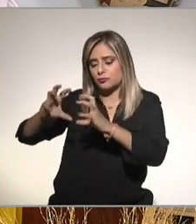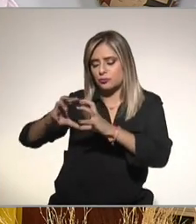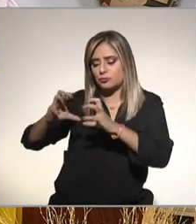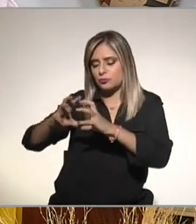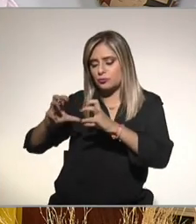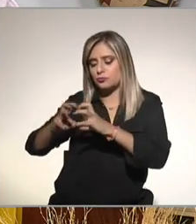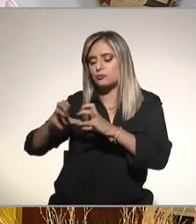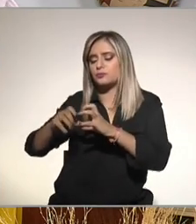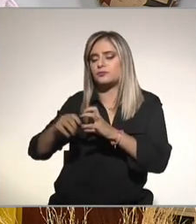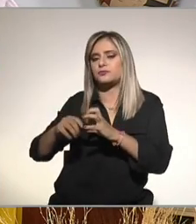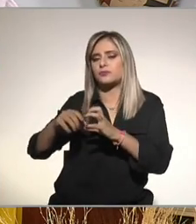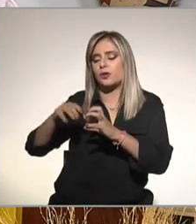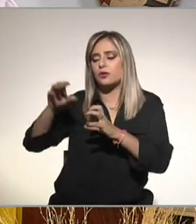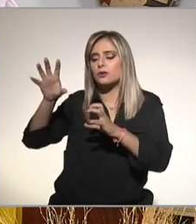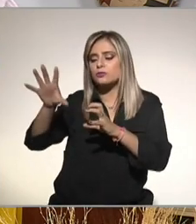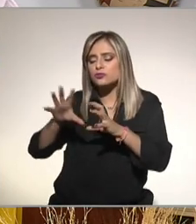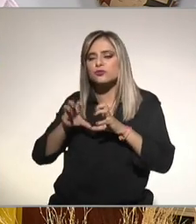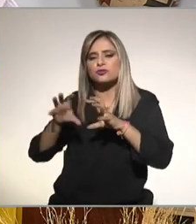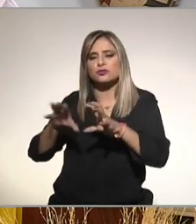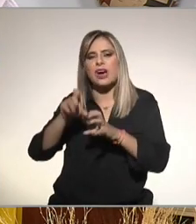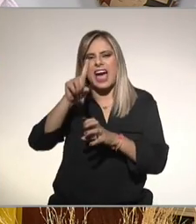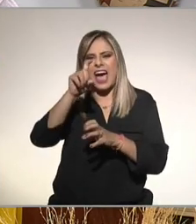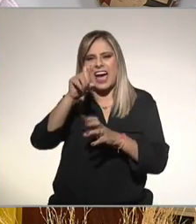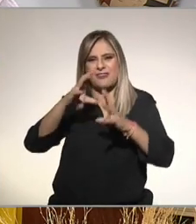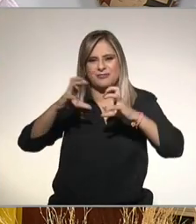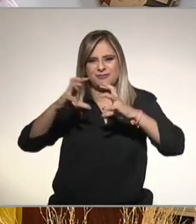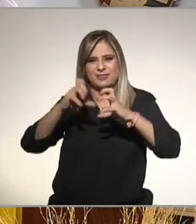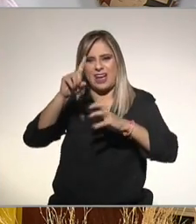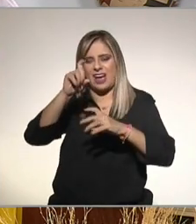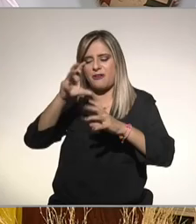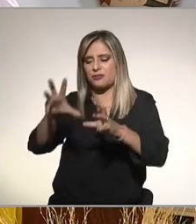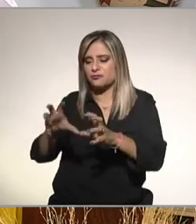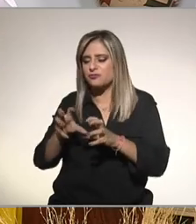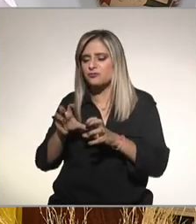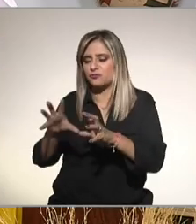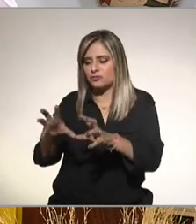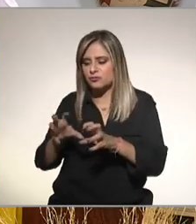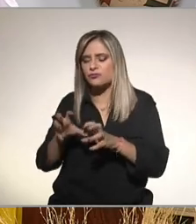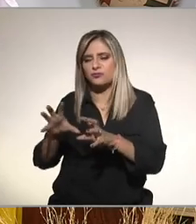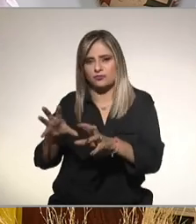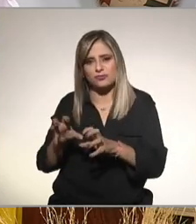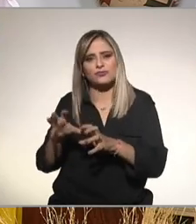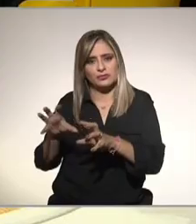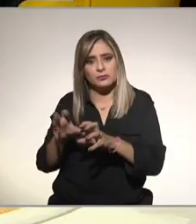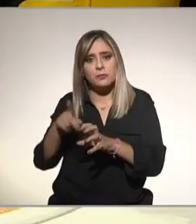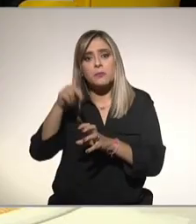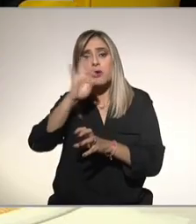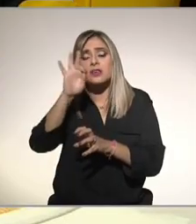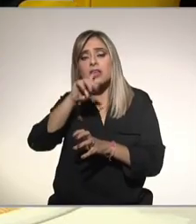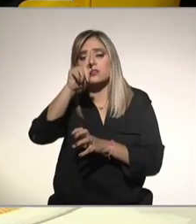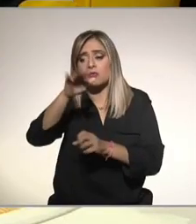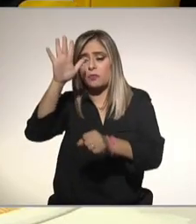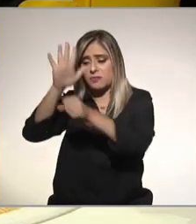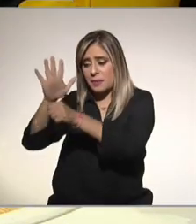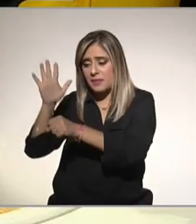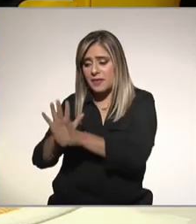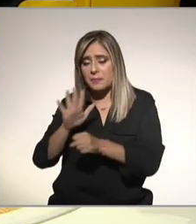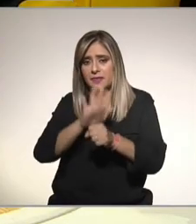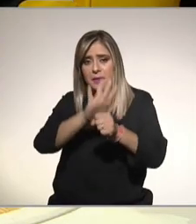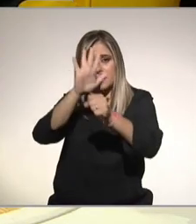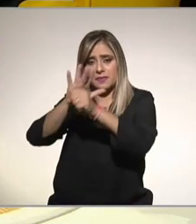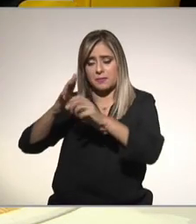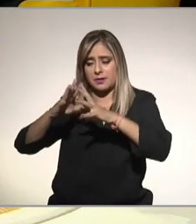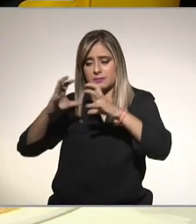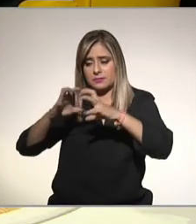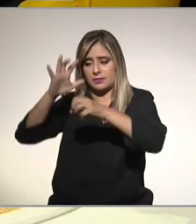resistol yo creo que ya ni existe esa marca pero le eches pegamento entonces empieza a ser dura y ya no se exprime bien y luego si